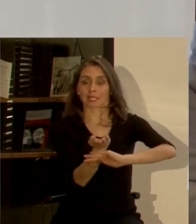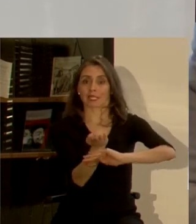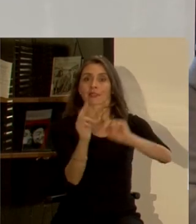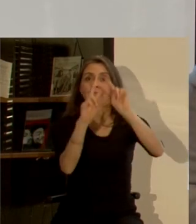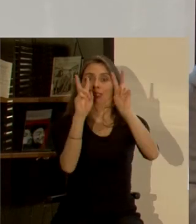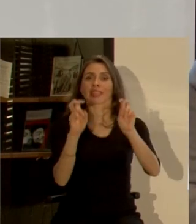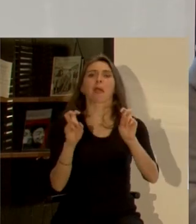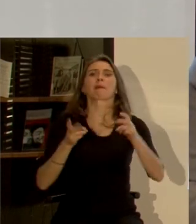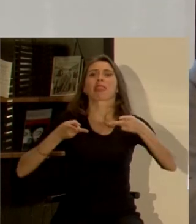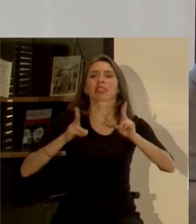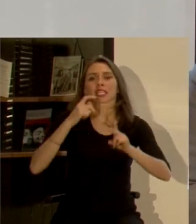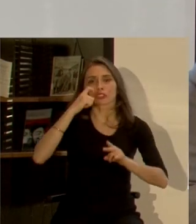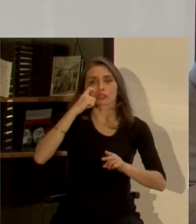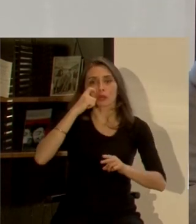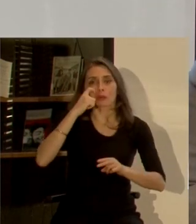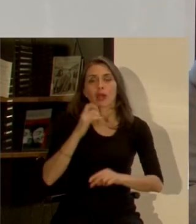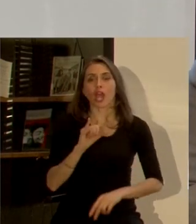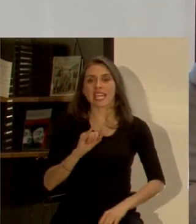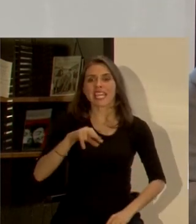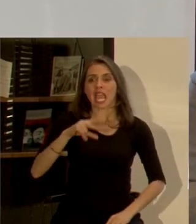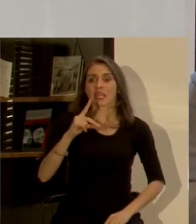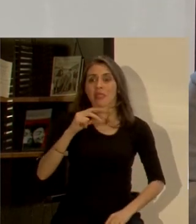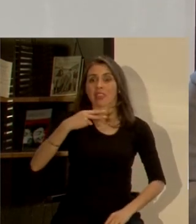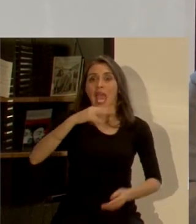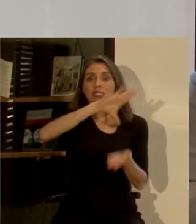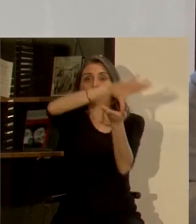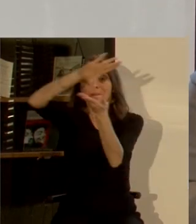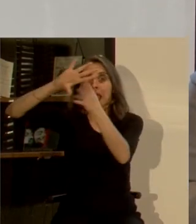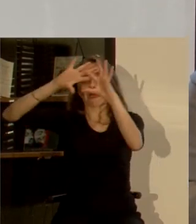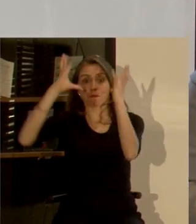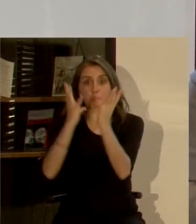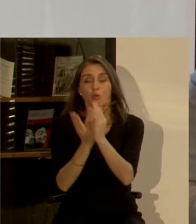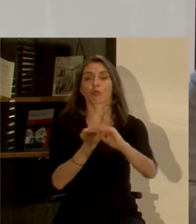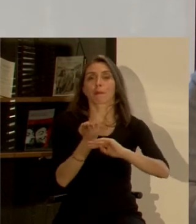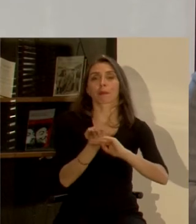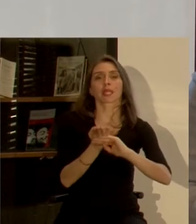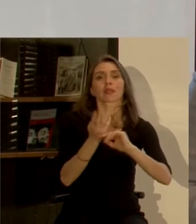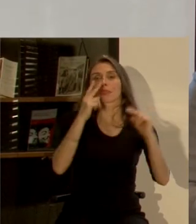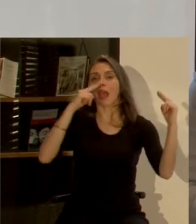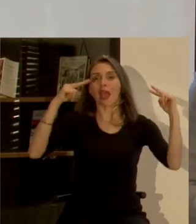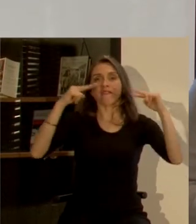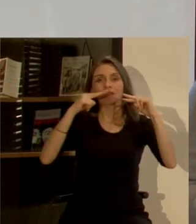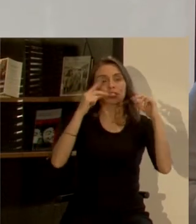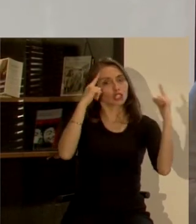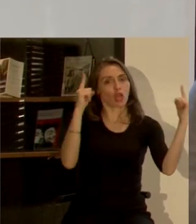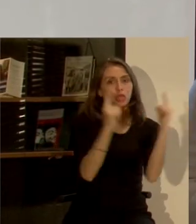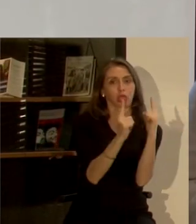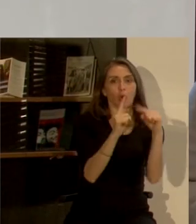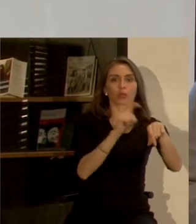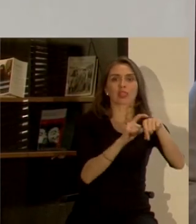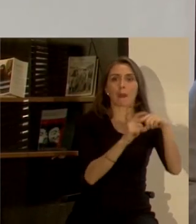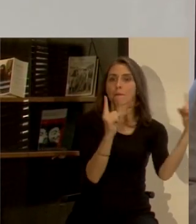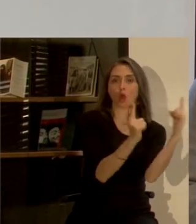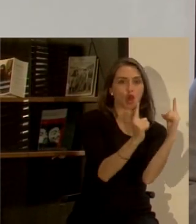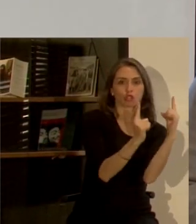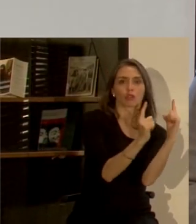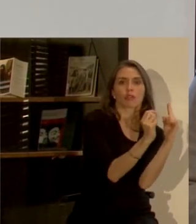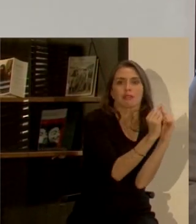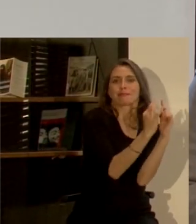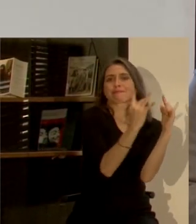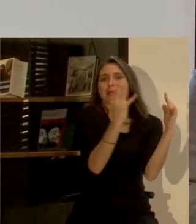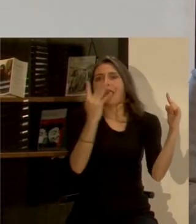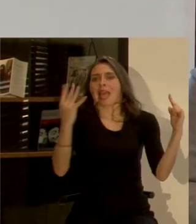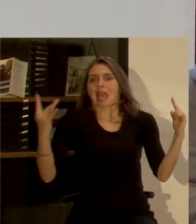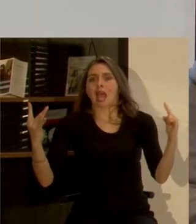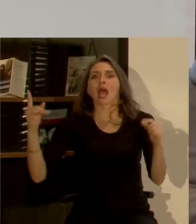materia de derechos humanos y a los CNH también es que puedan tener una visión más bien expansiva y que permite todas las políticas